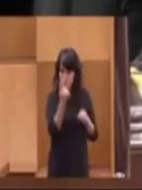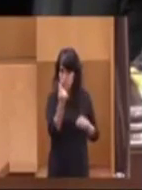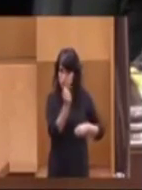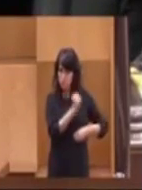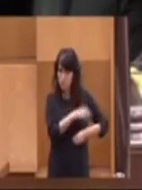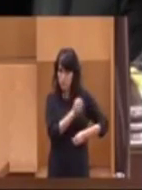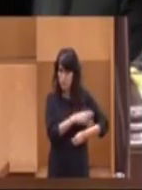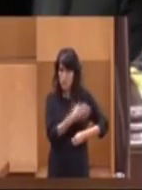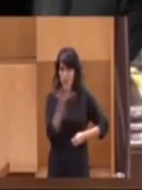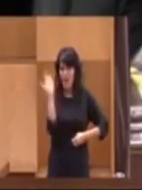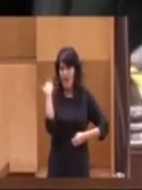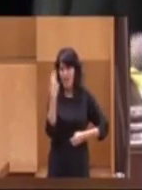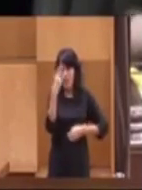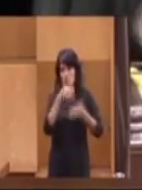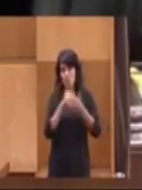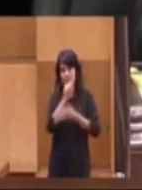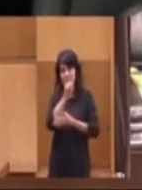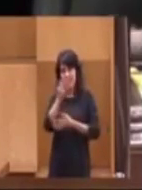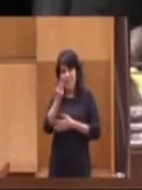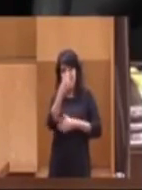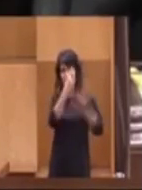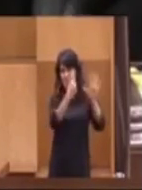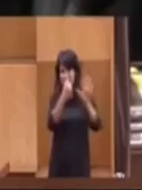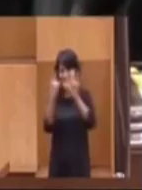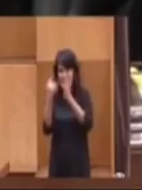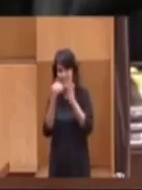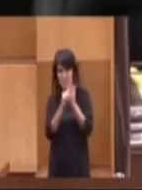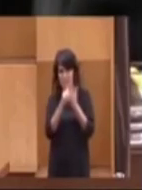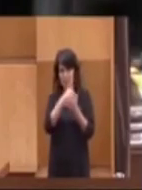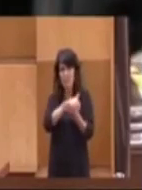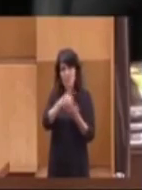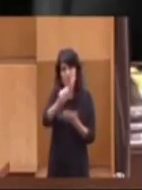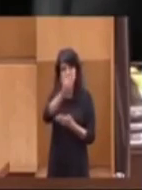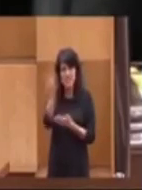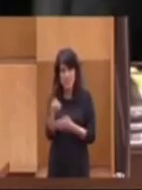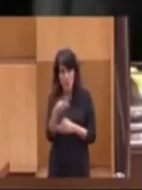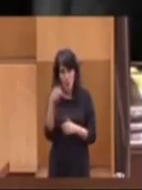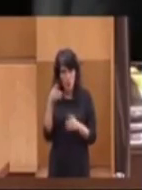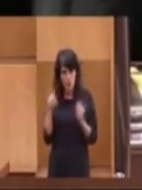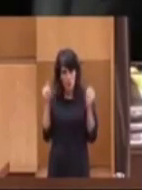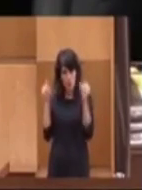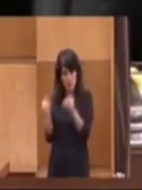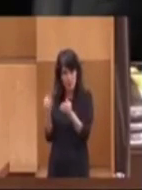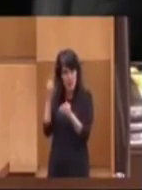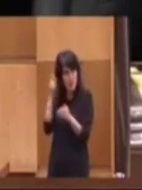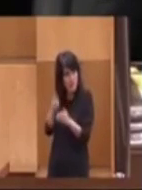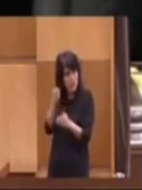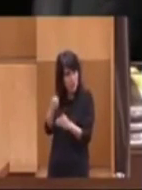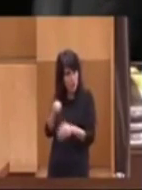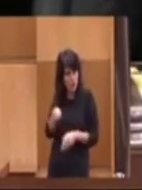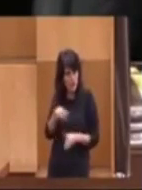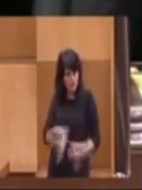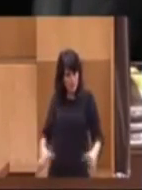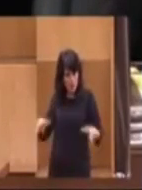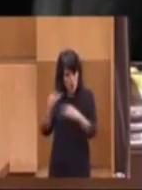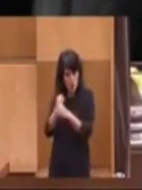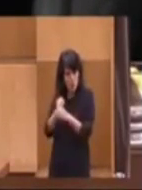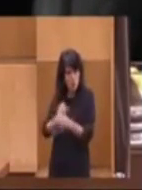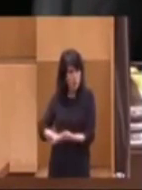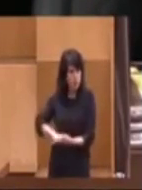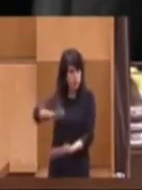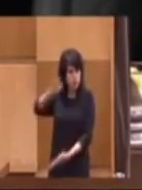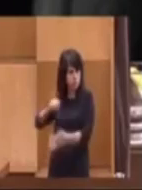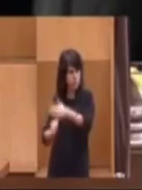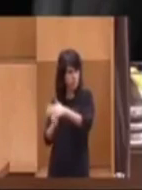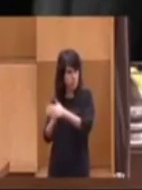antes del año 2013 de 66.000 millones de euros para las pensiones. Bueno, pues esa hucha que la dejó llena,